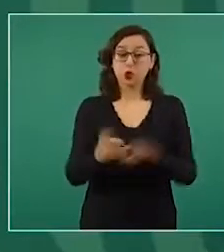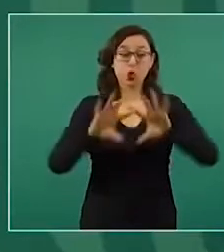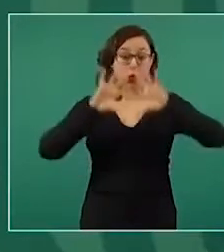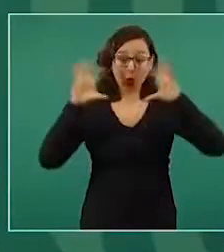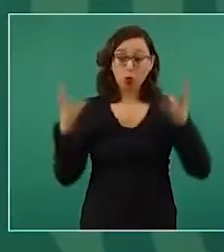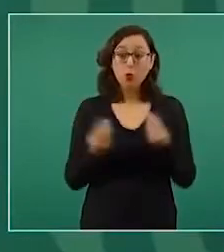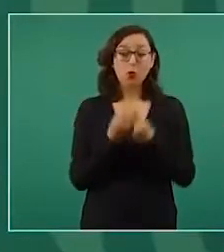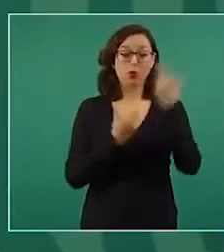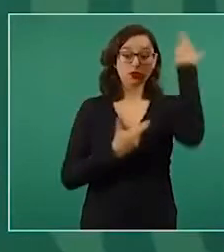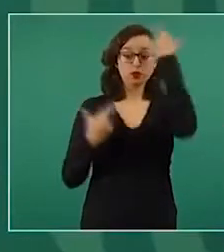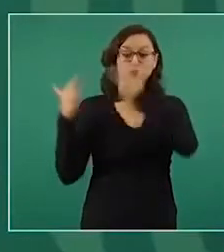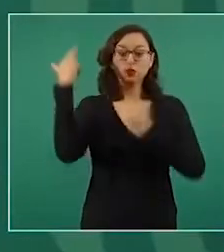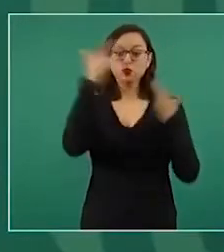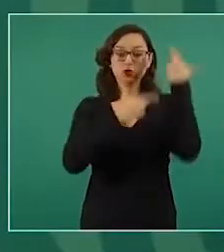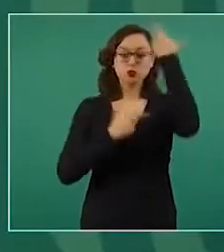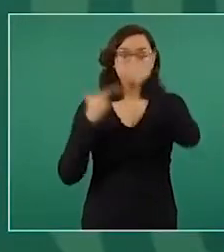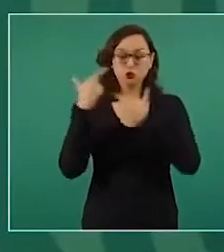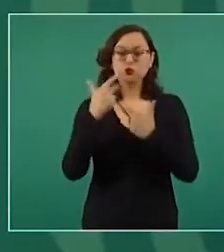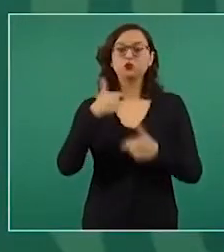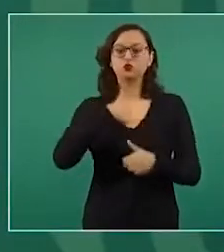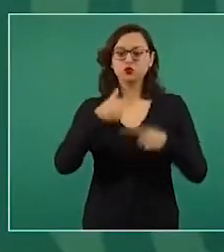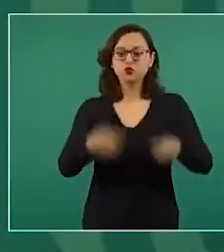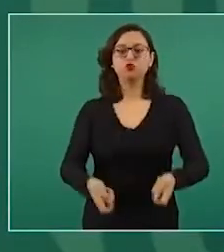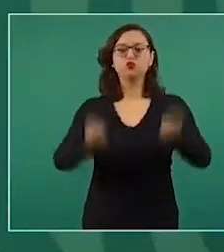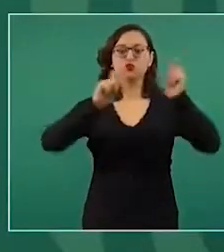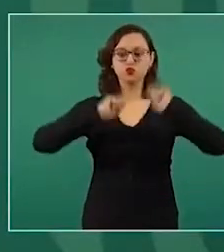a cabo, y yo me hago cargo de eso.